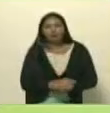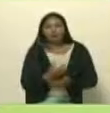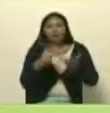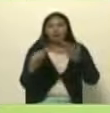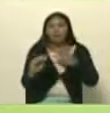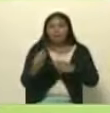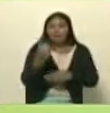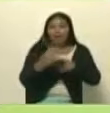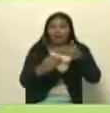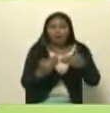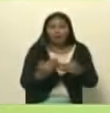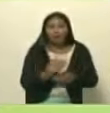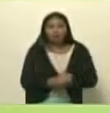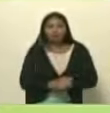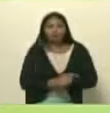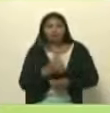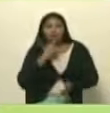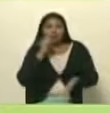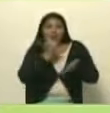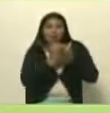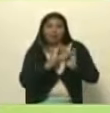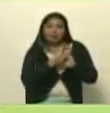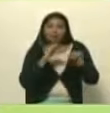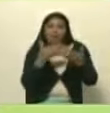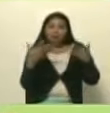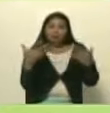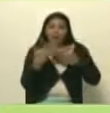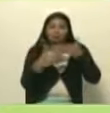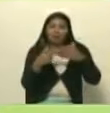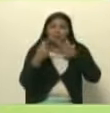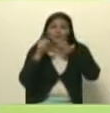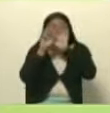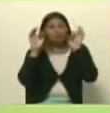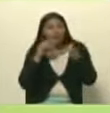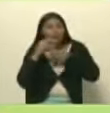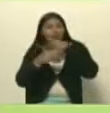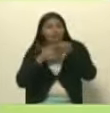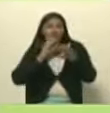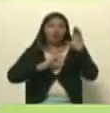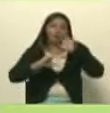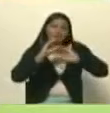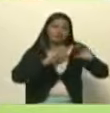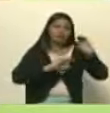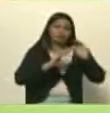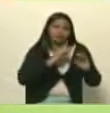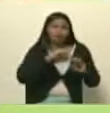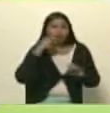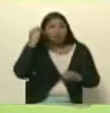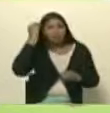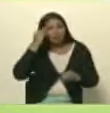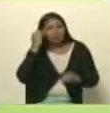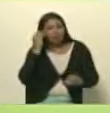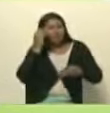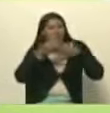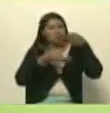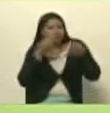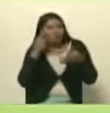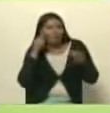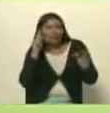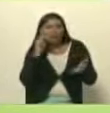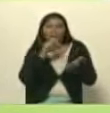iniciativas que han marcado una línea distinta de hacer comunicación pensando justamente en la